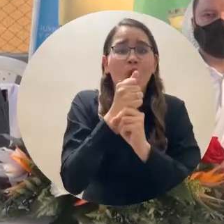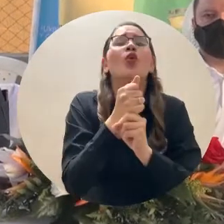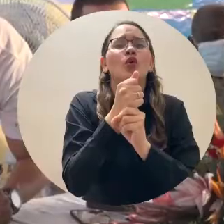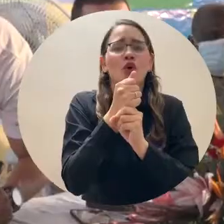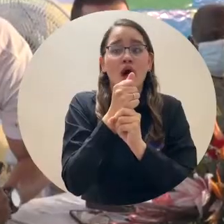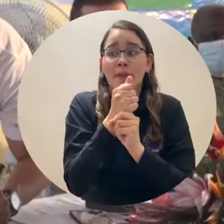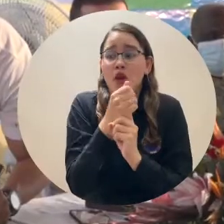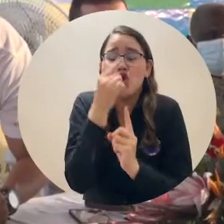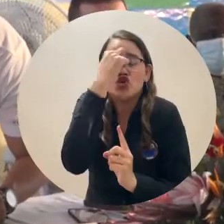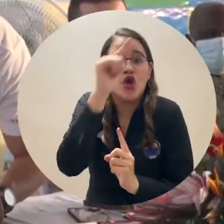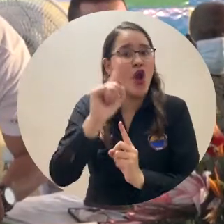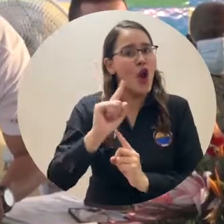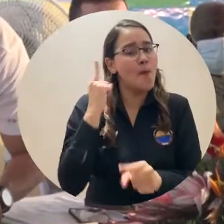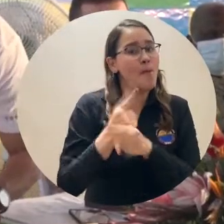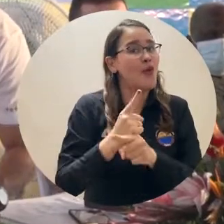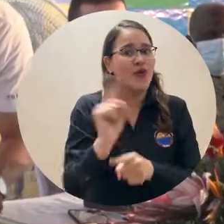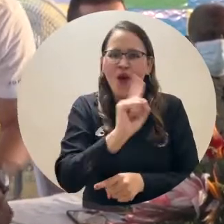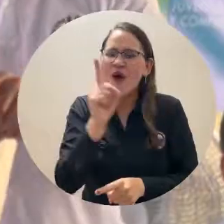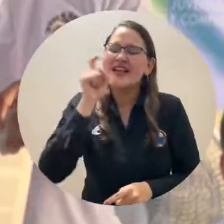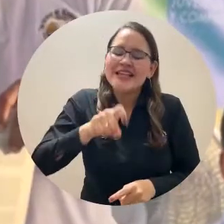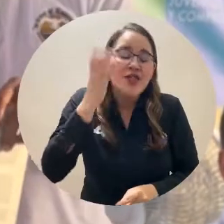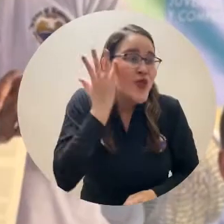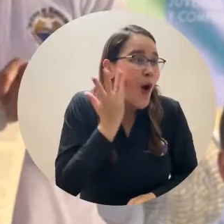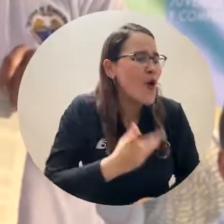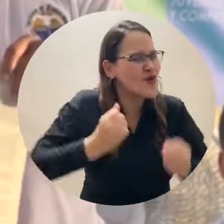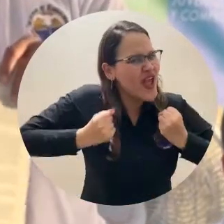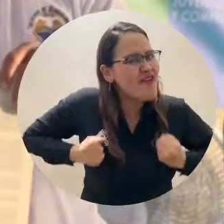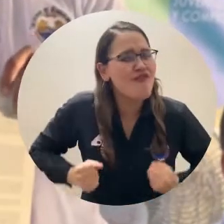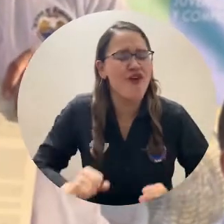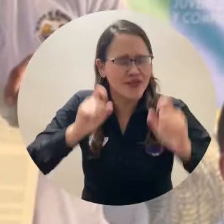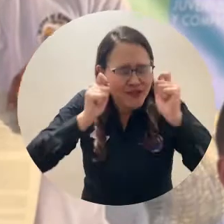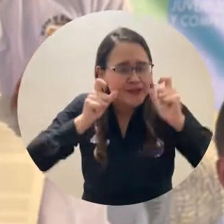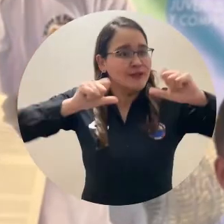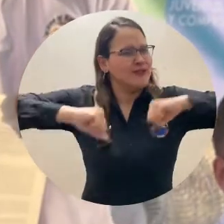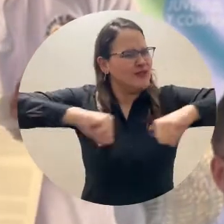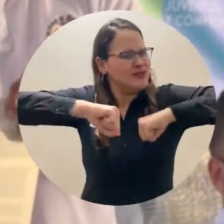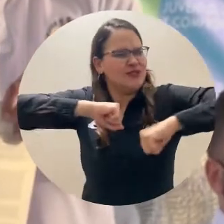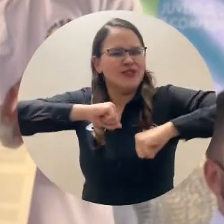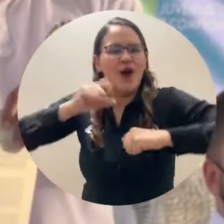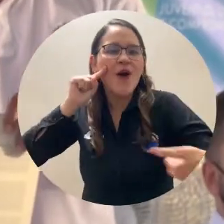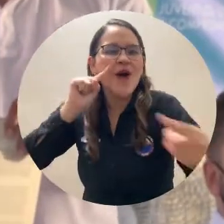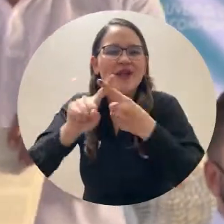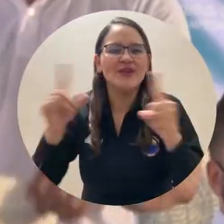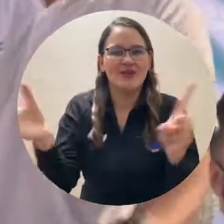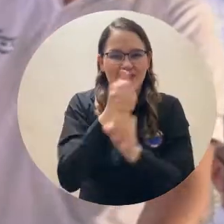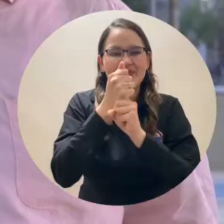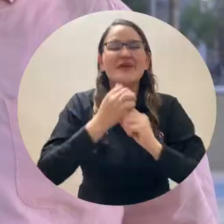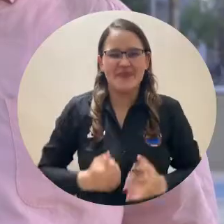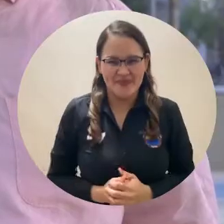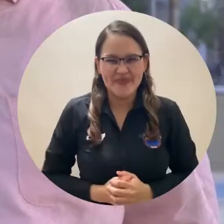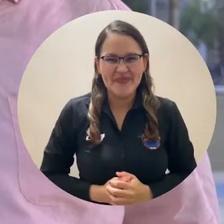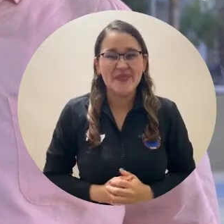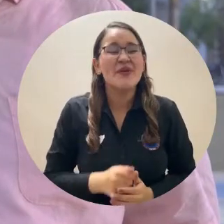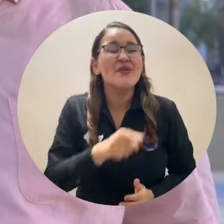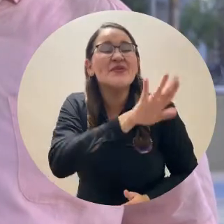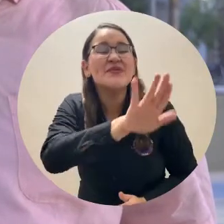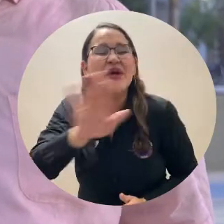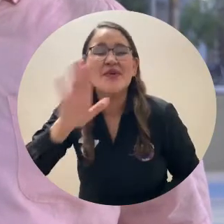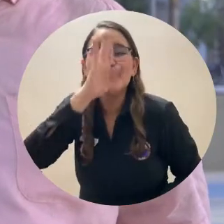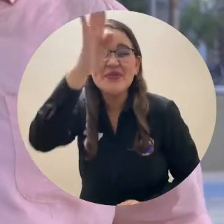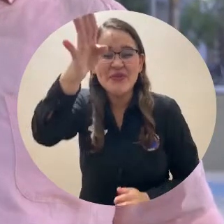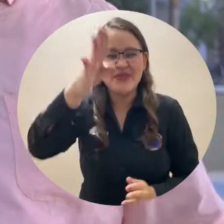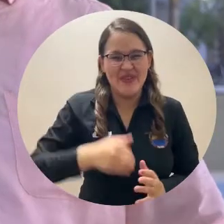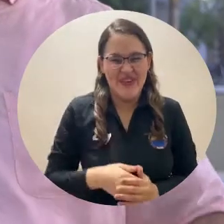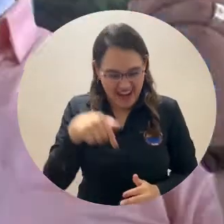Hay que levantarse todos los días de la cama a trabajar por ellos. Ustedes son el verdadero futuro de esta región. Firmamos un convenio con la